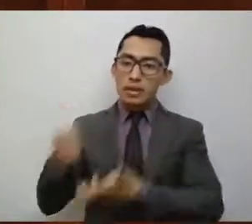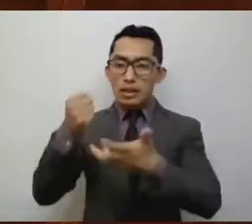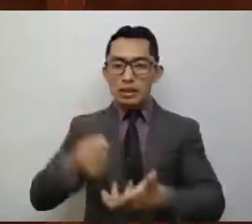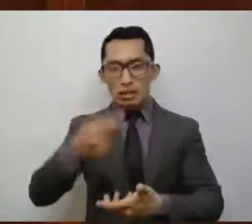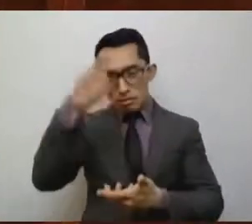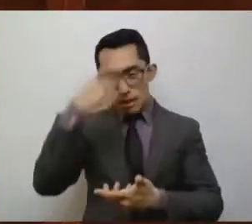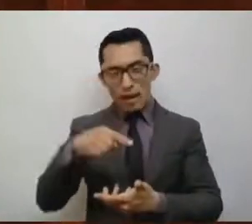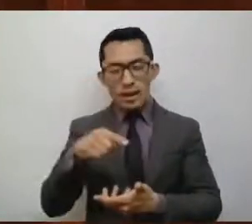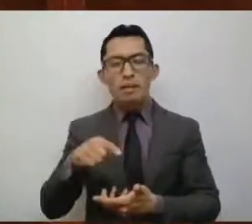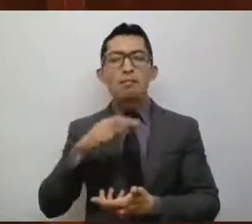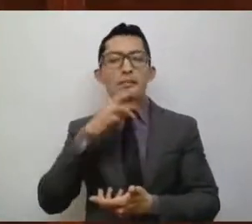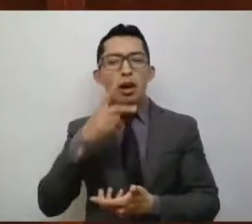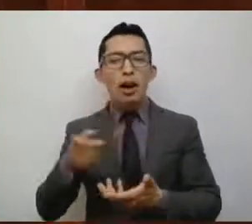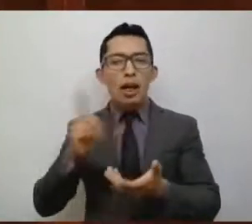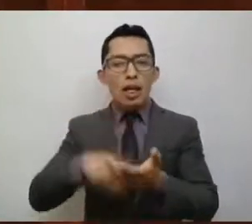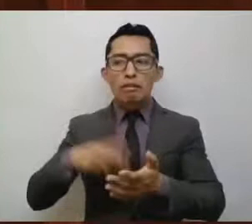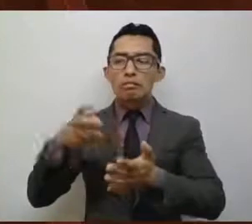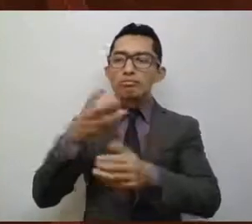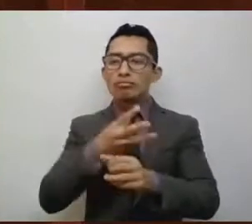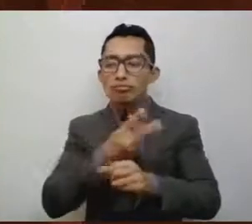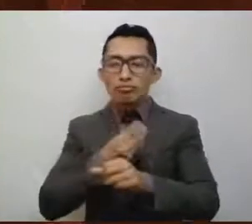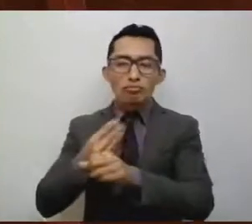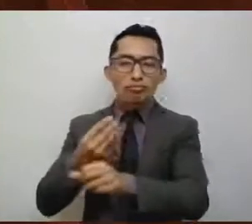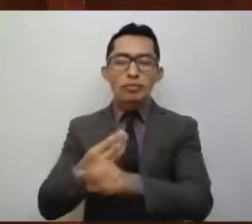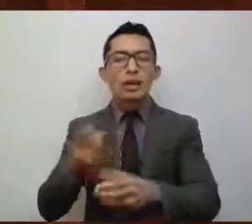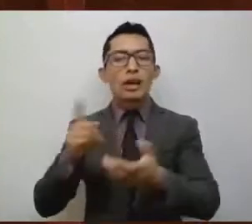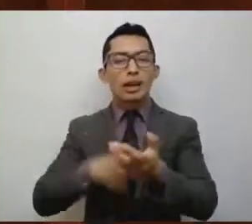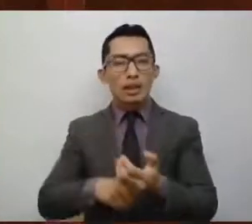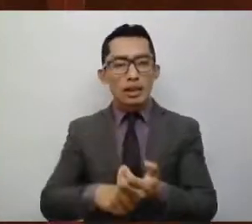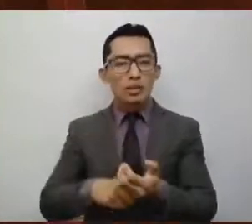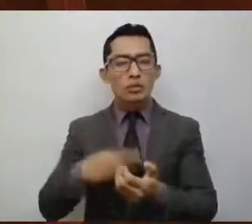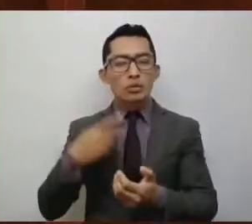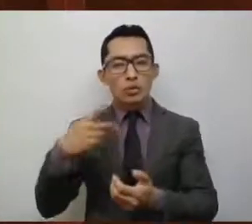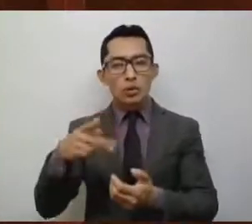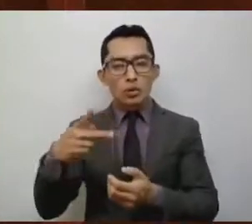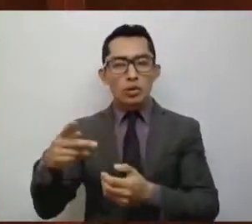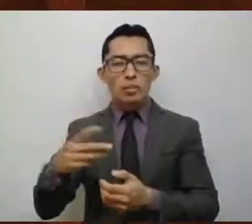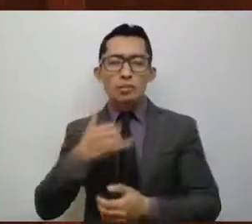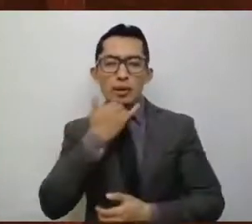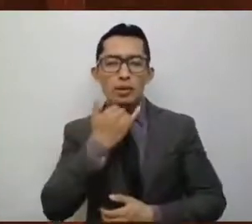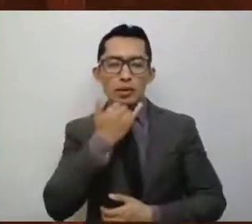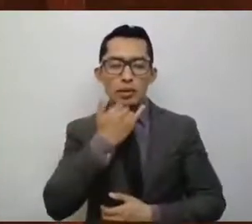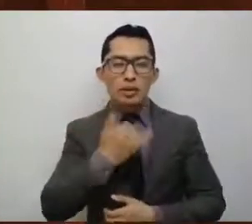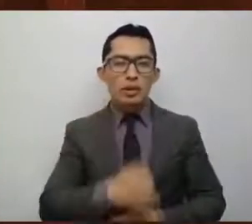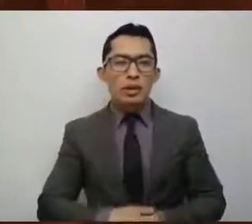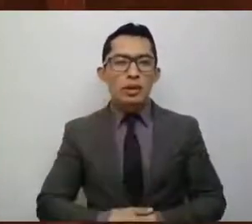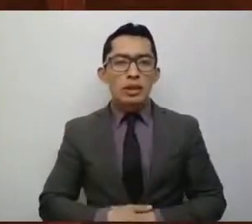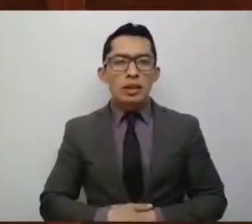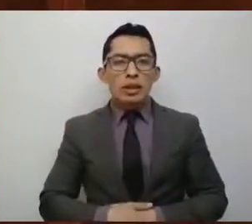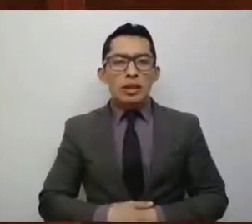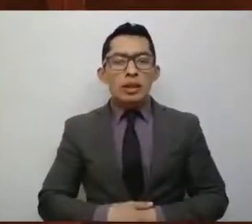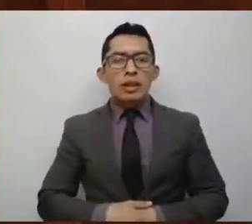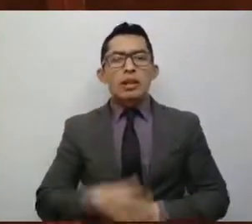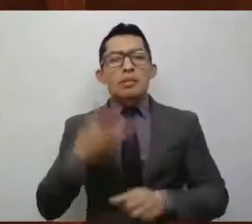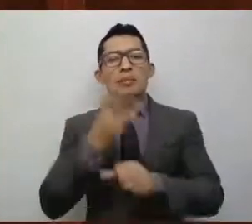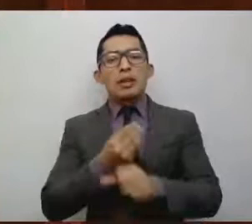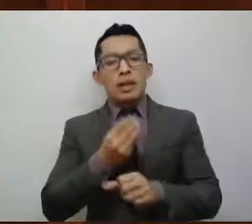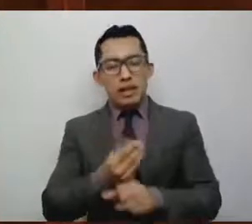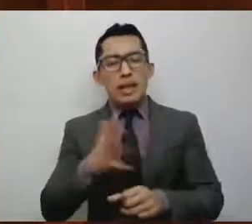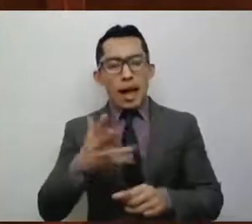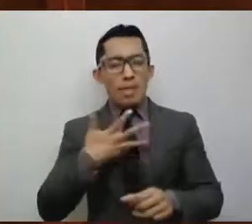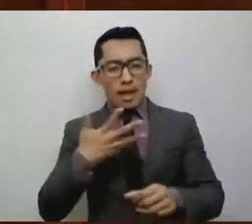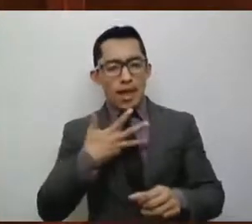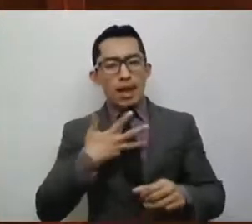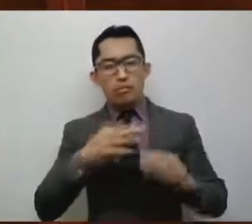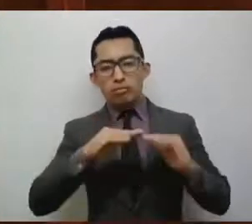mejoras a la infraestructura para la movilidad alternativa, perdón, perdón, otorga mantenimiento a la infraestructura ciclista y